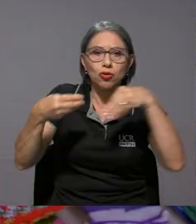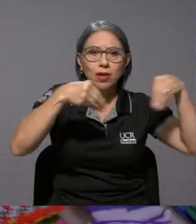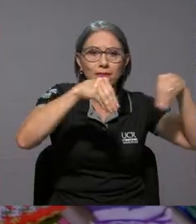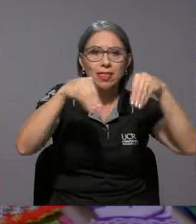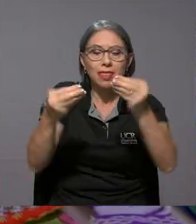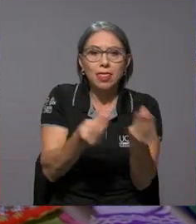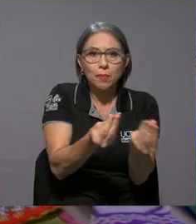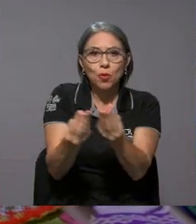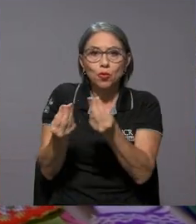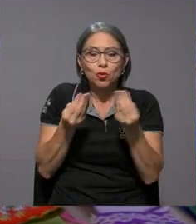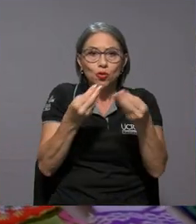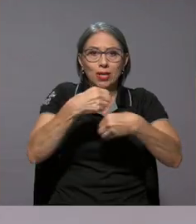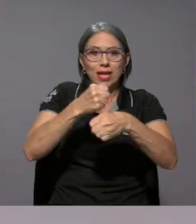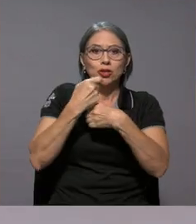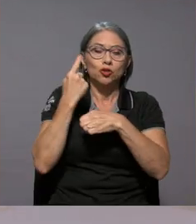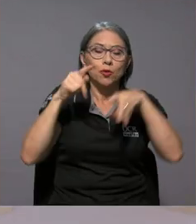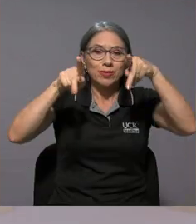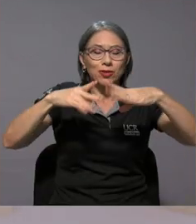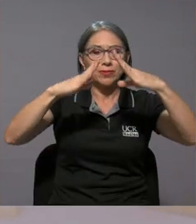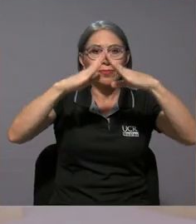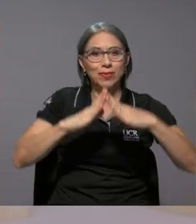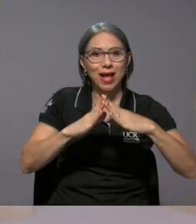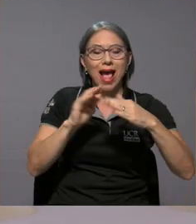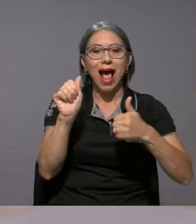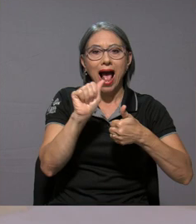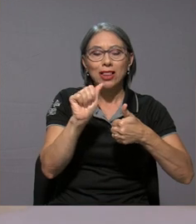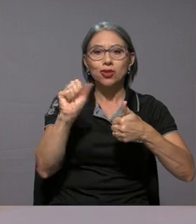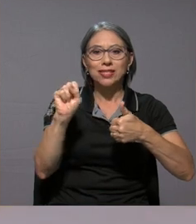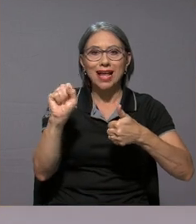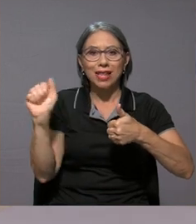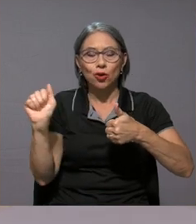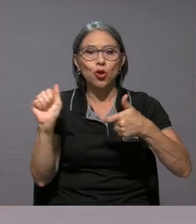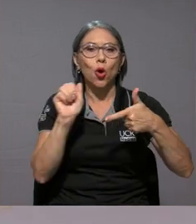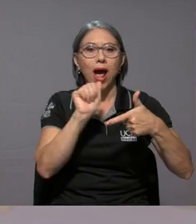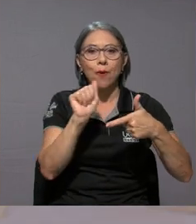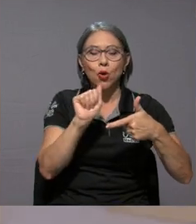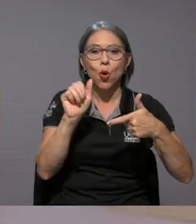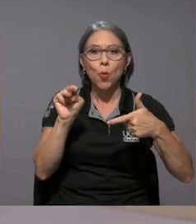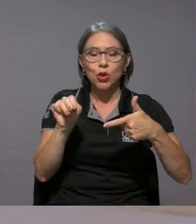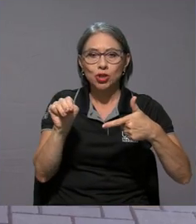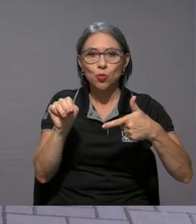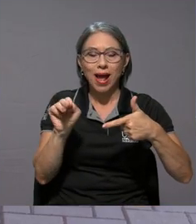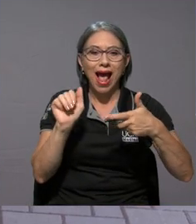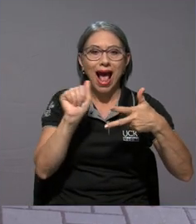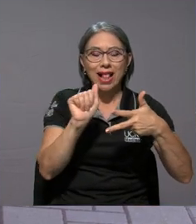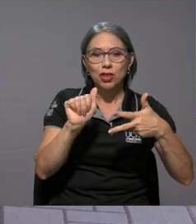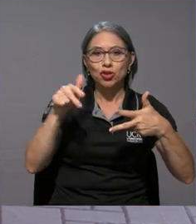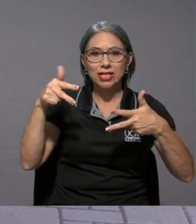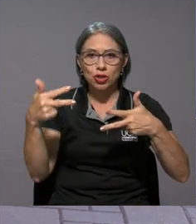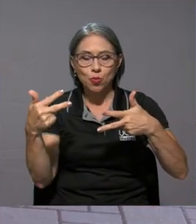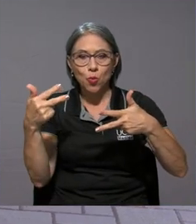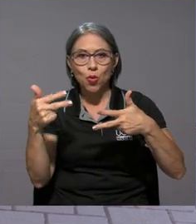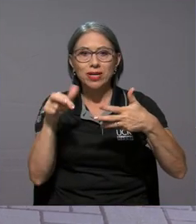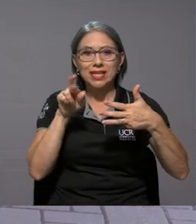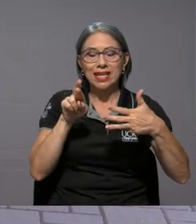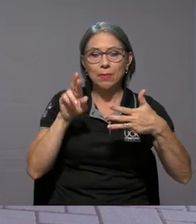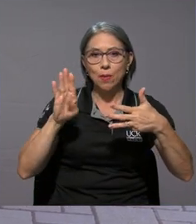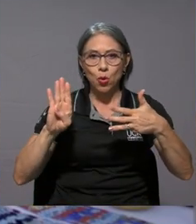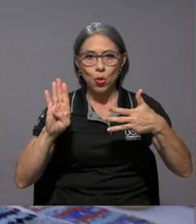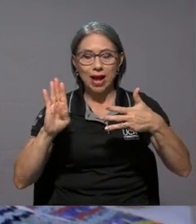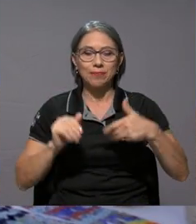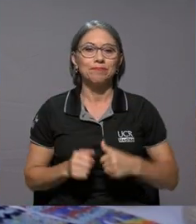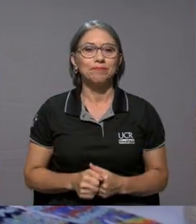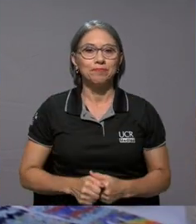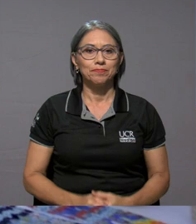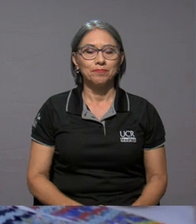elaborados por habitantes de comunidades como Altos de San Antonio, Abrojo de Montezuma, Altos de Chirripó y Reserva Boruca.